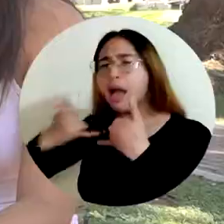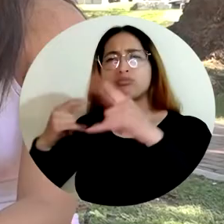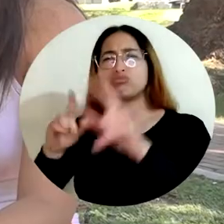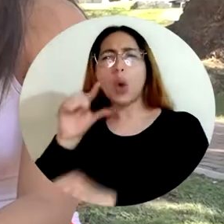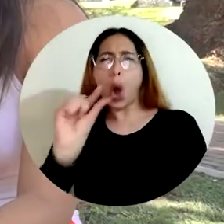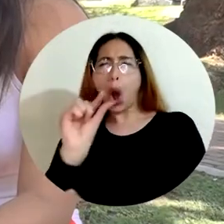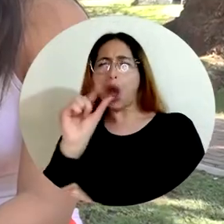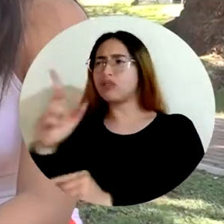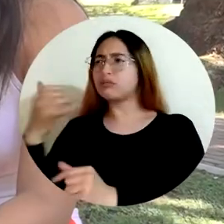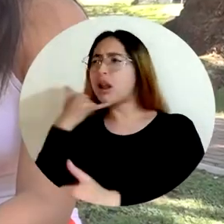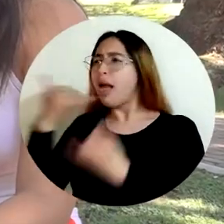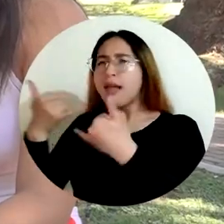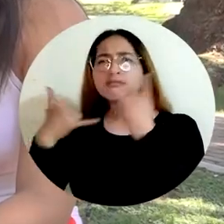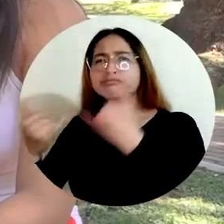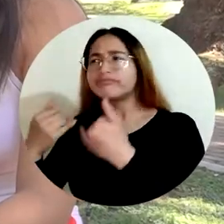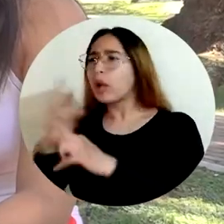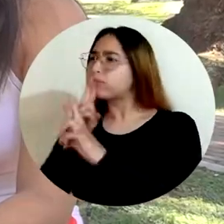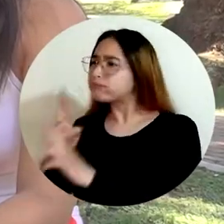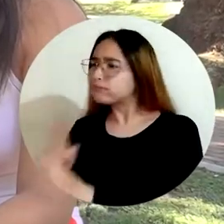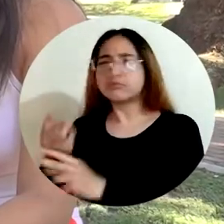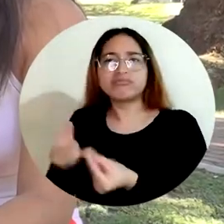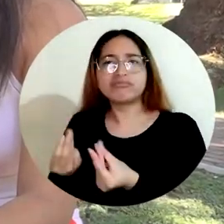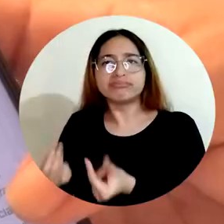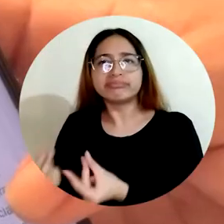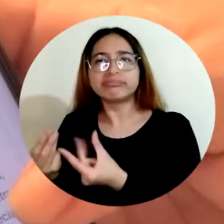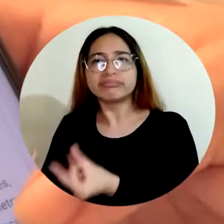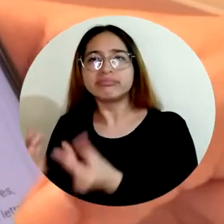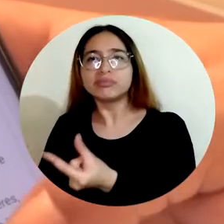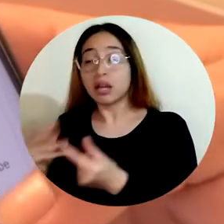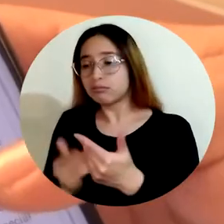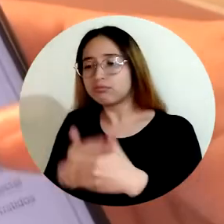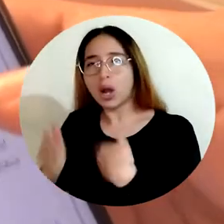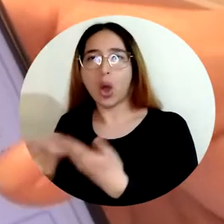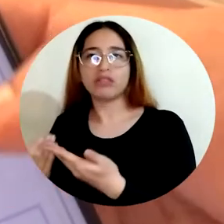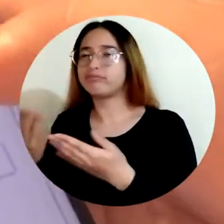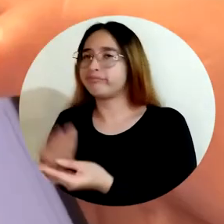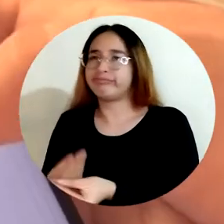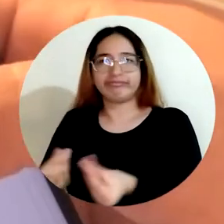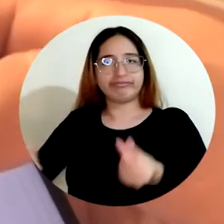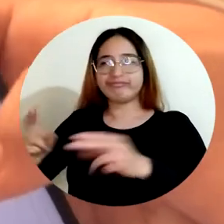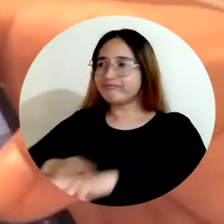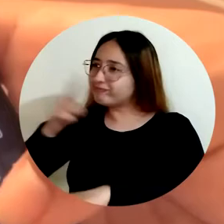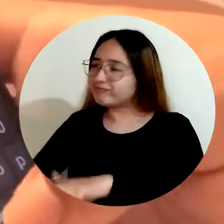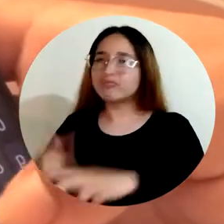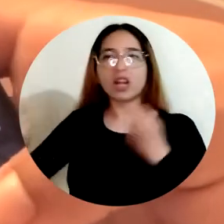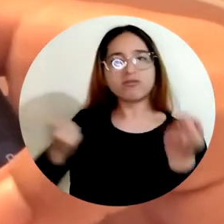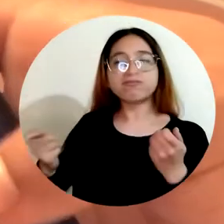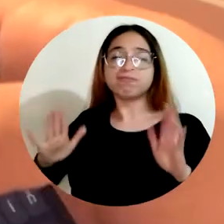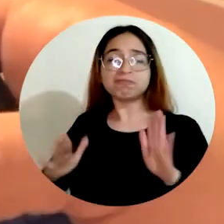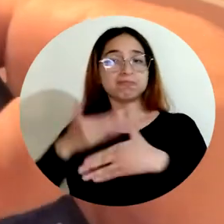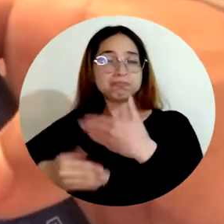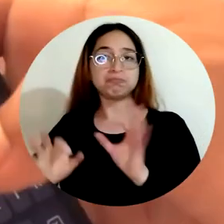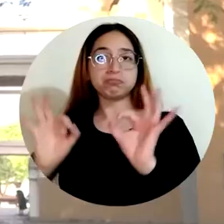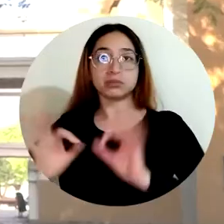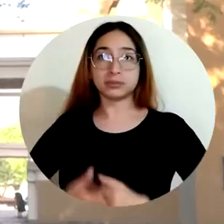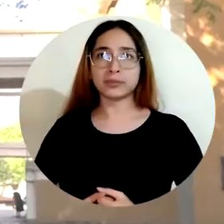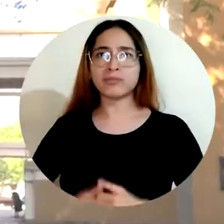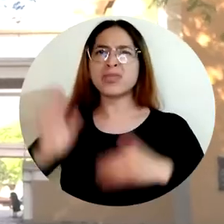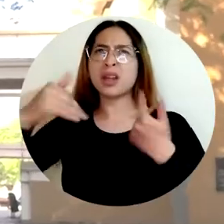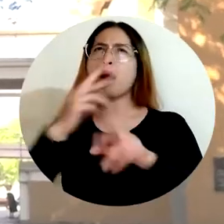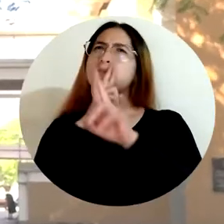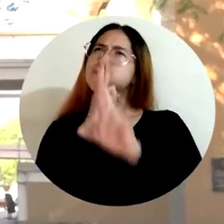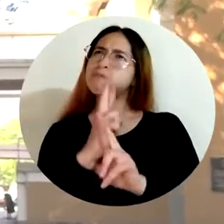llamadas, las cuales se respondieron de manera asertiva, de manera muy rápida, lo que permitió que